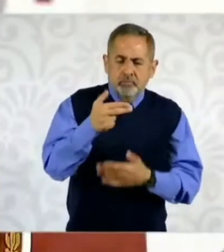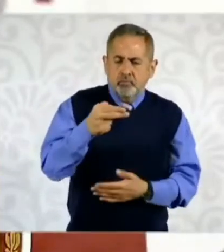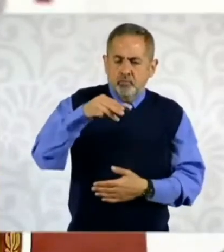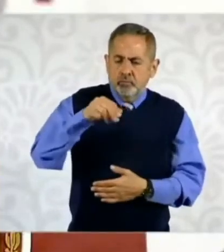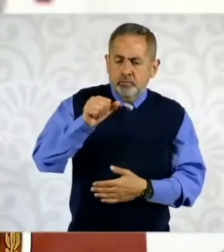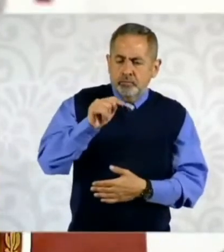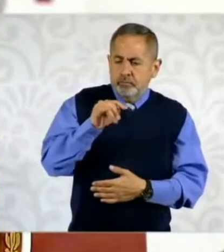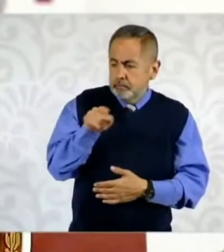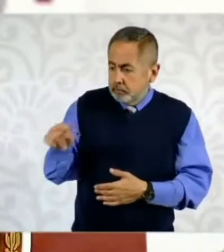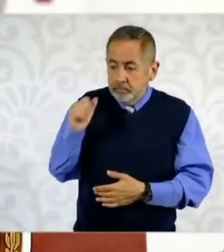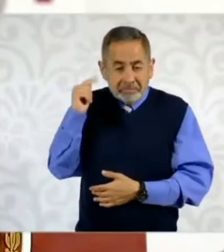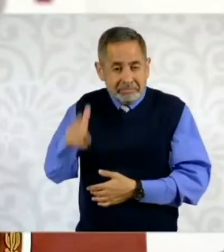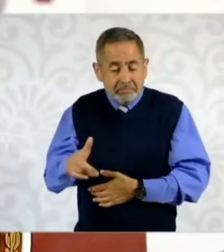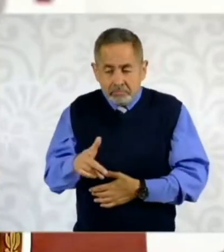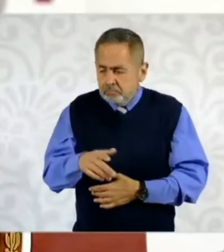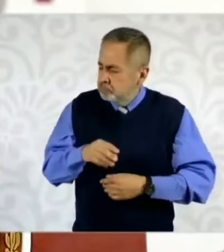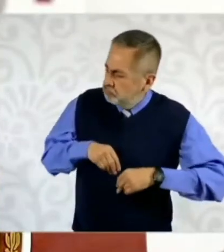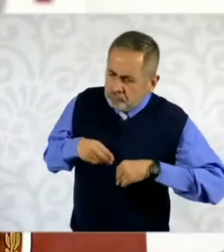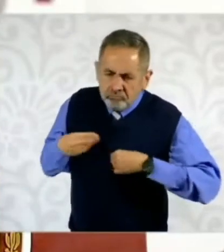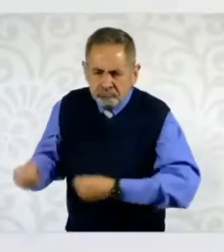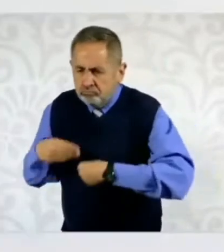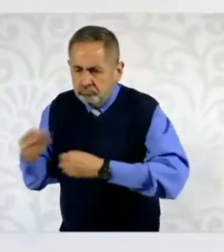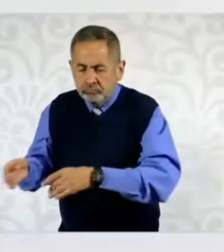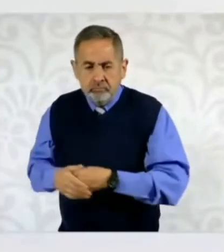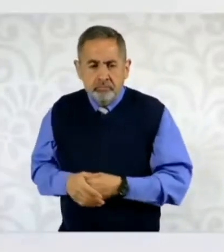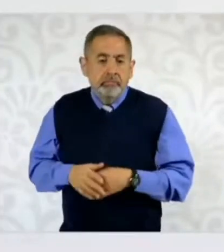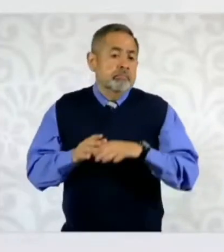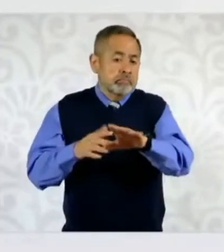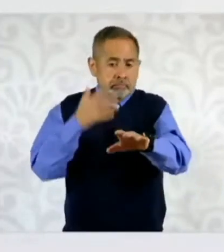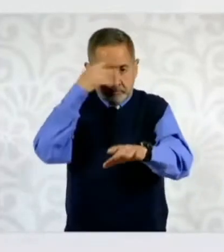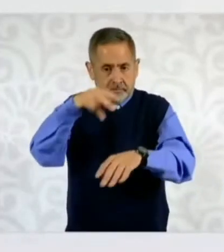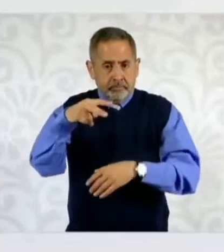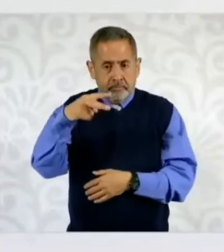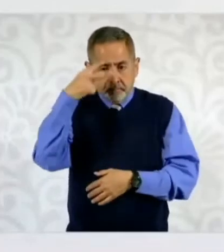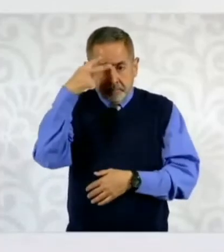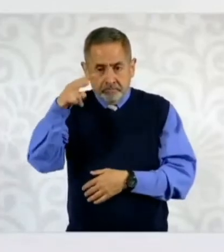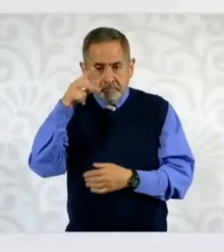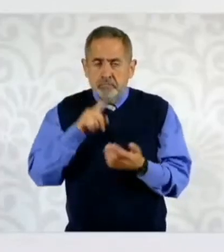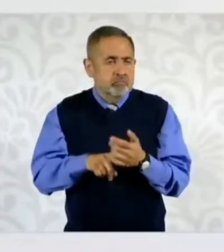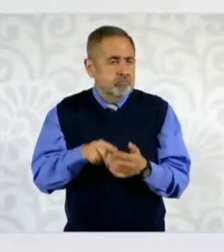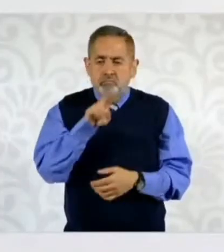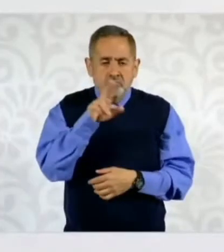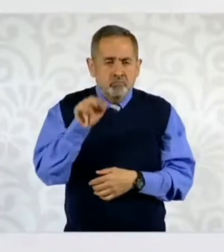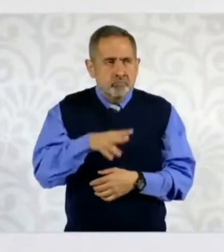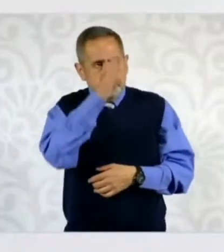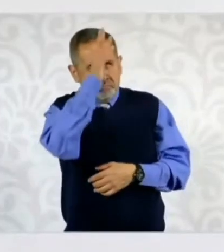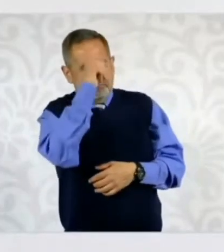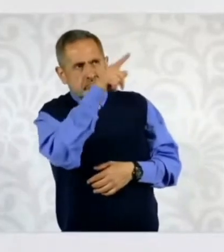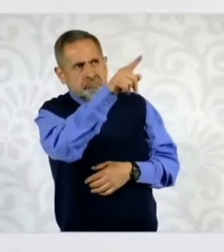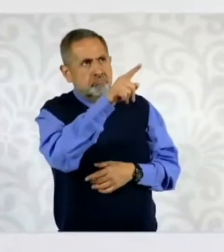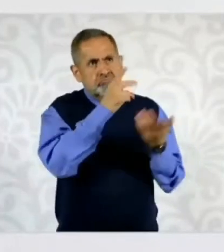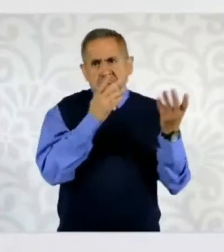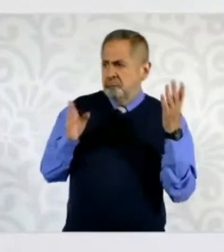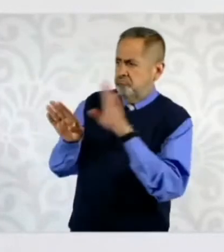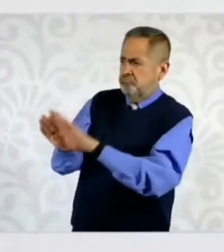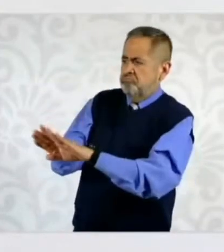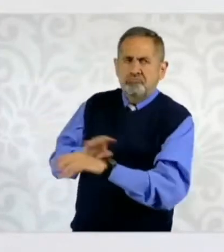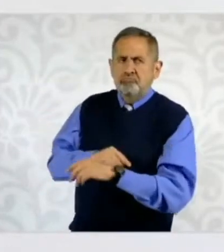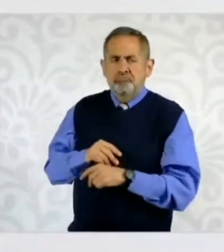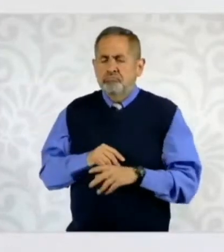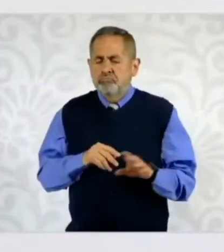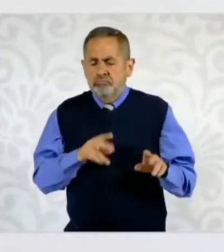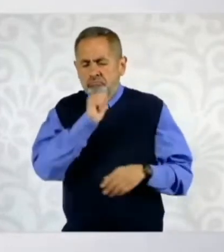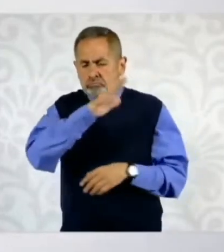México siempre está en contra del bloqueo, salvo algunos presidentes del periodo neoliberal